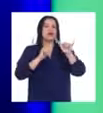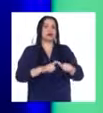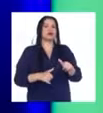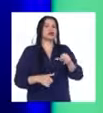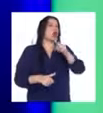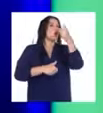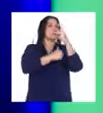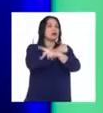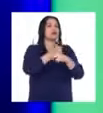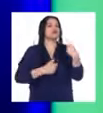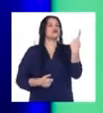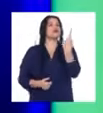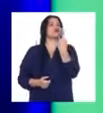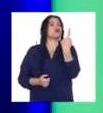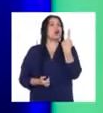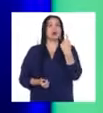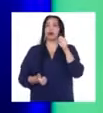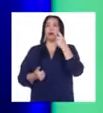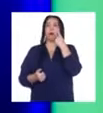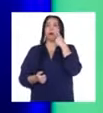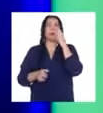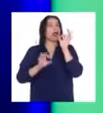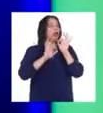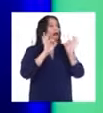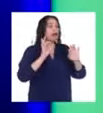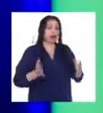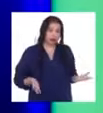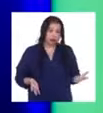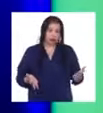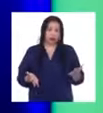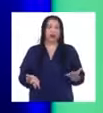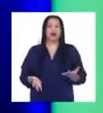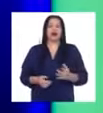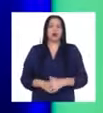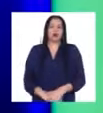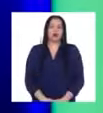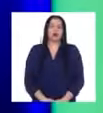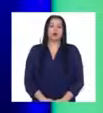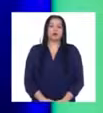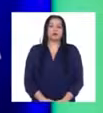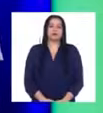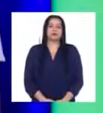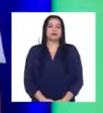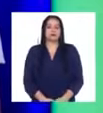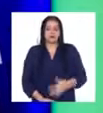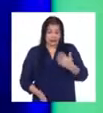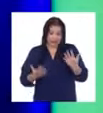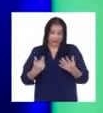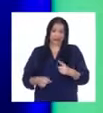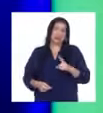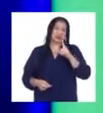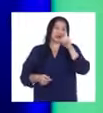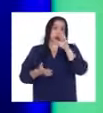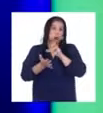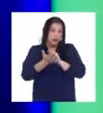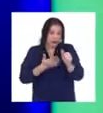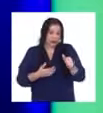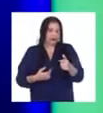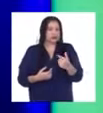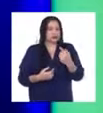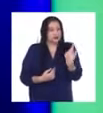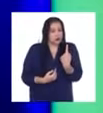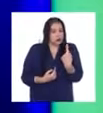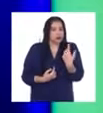llegar allá no conocemos a nadie. Por lo menos vamos a padecer un mes en hacer nuevos